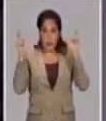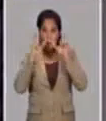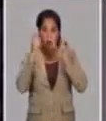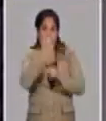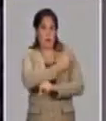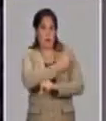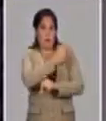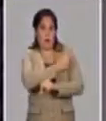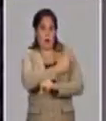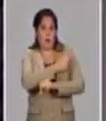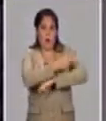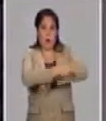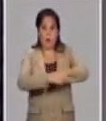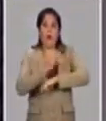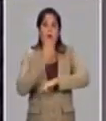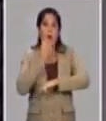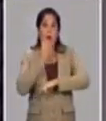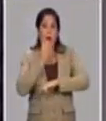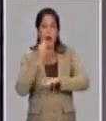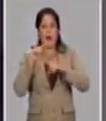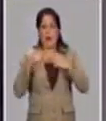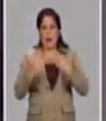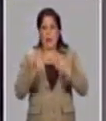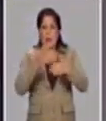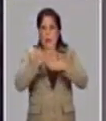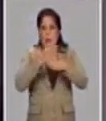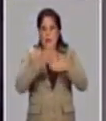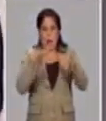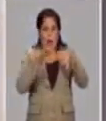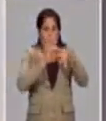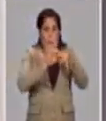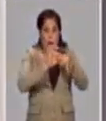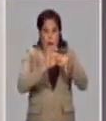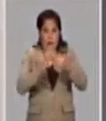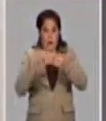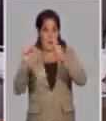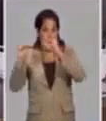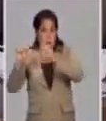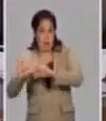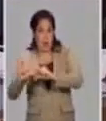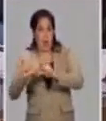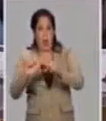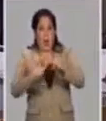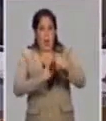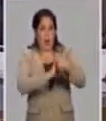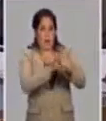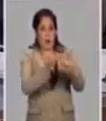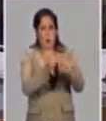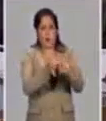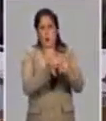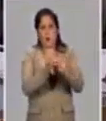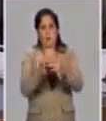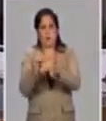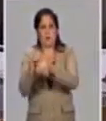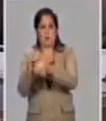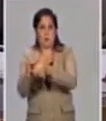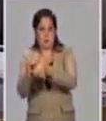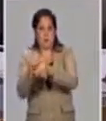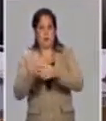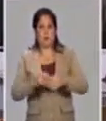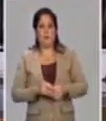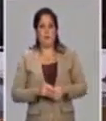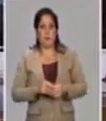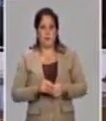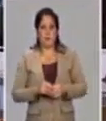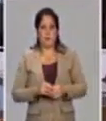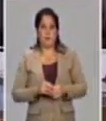con estas vacunas es la reducción de los casos graves de la enfermedad en sí misma. De la enfermedad. De la enfermedad grave que lleva